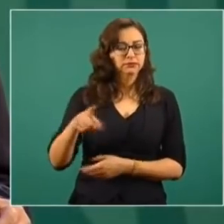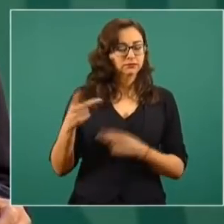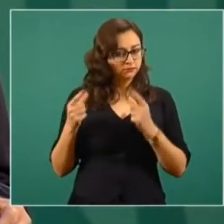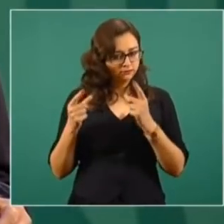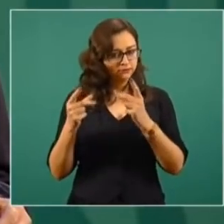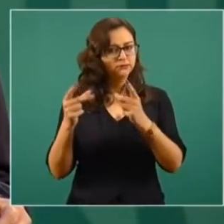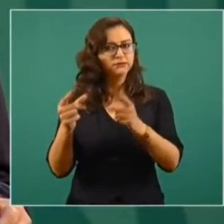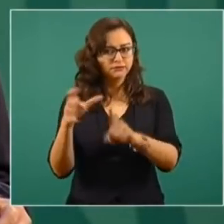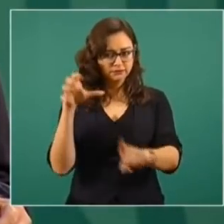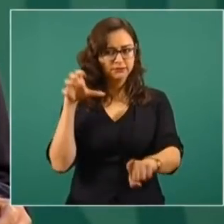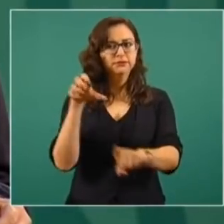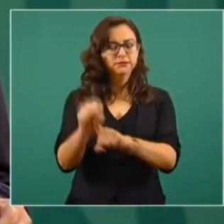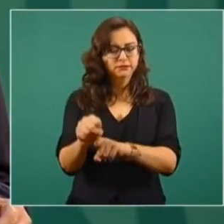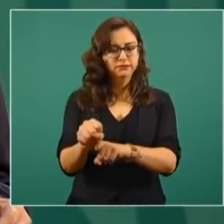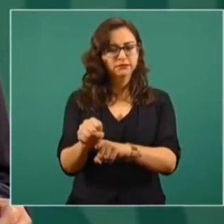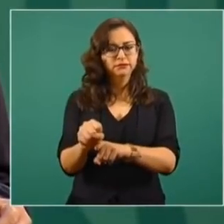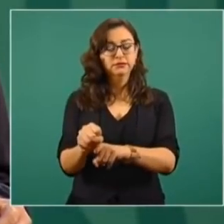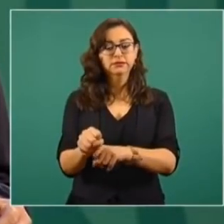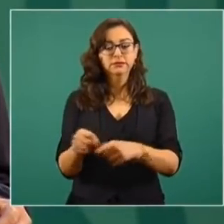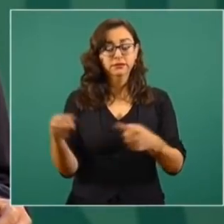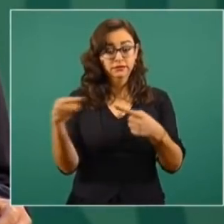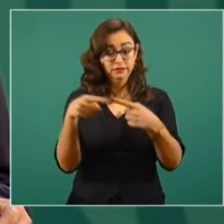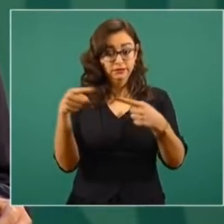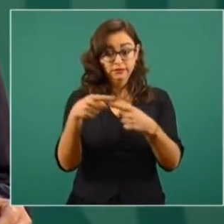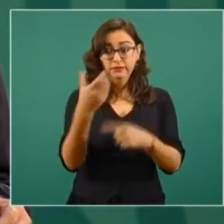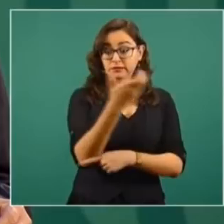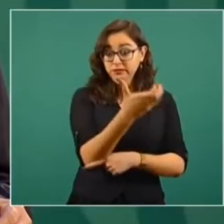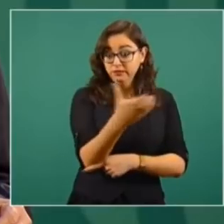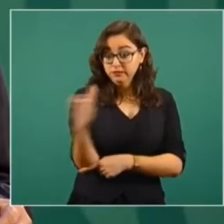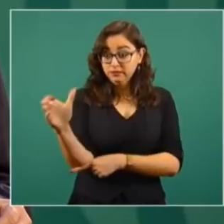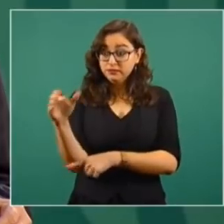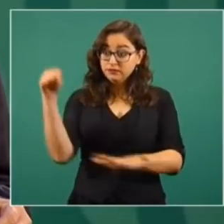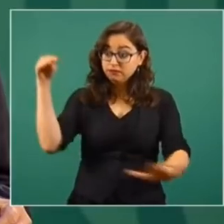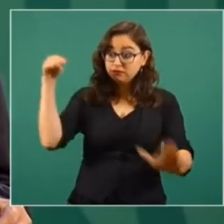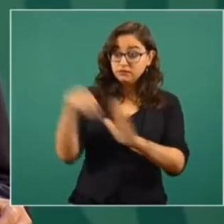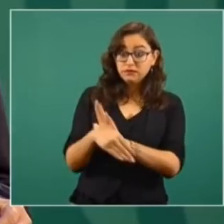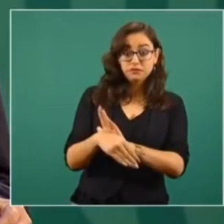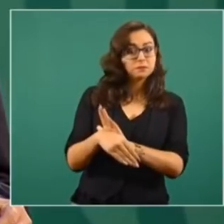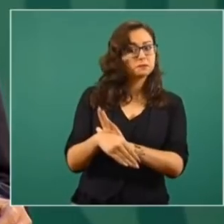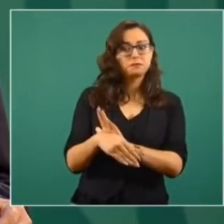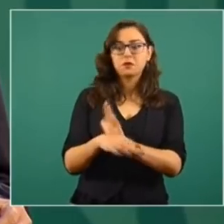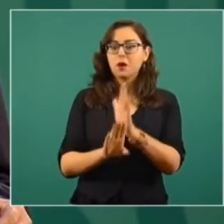pero fue el único sector que creció